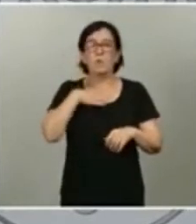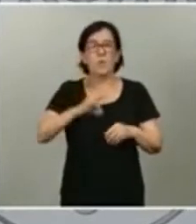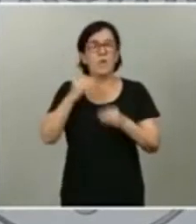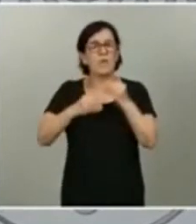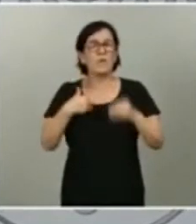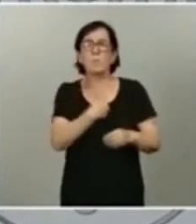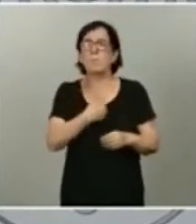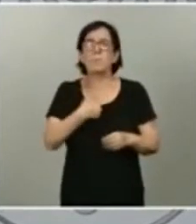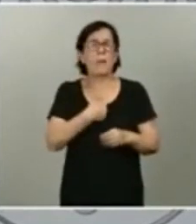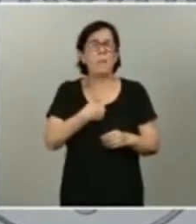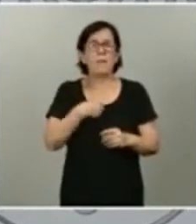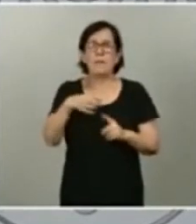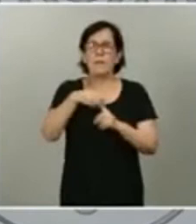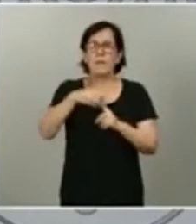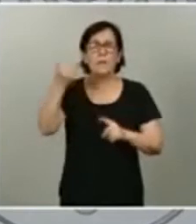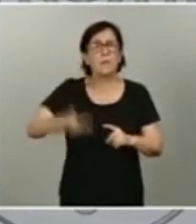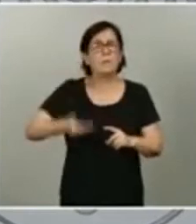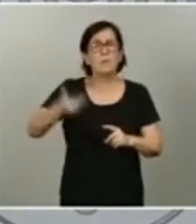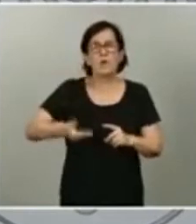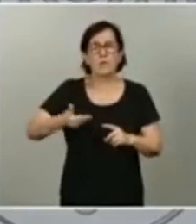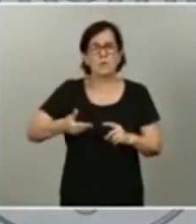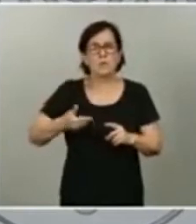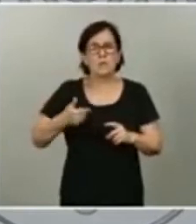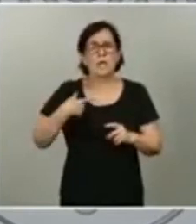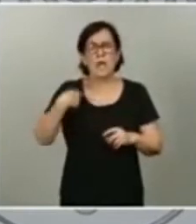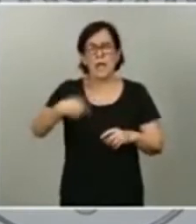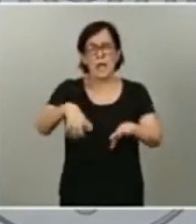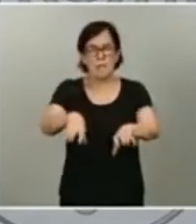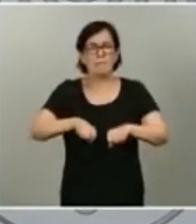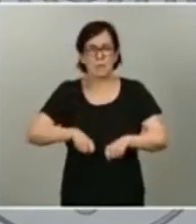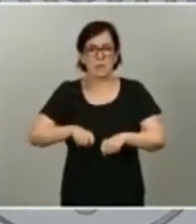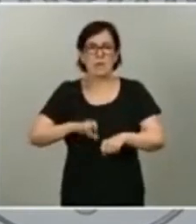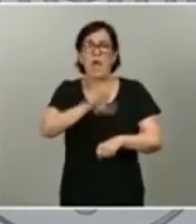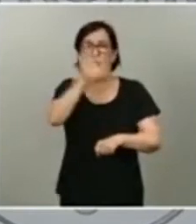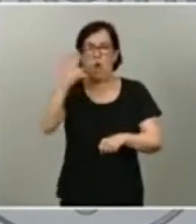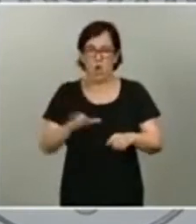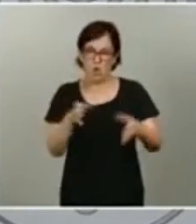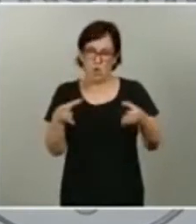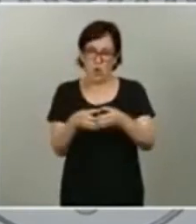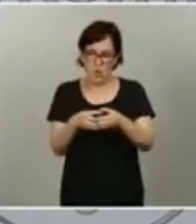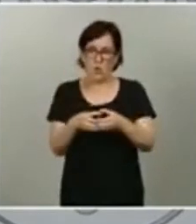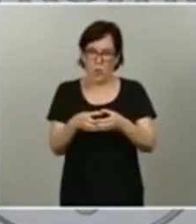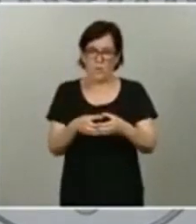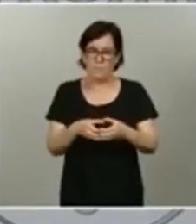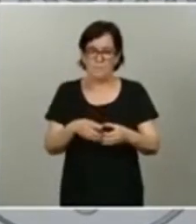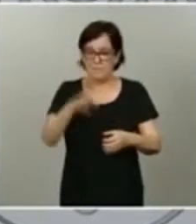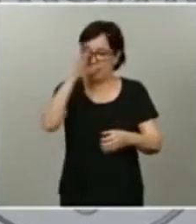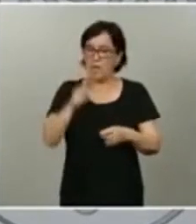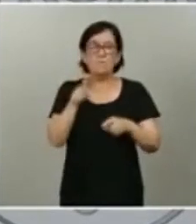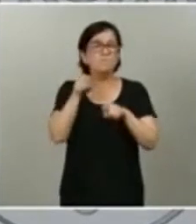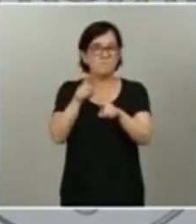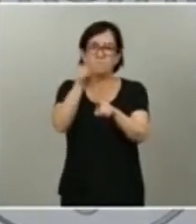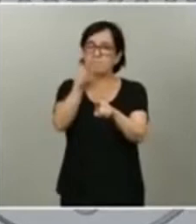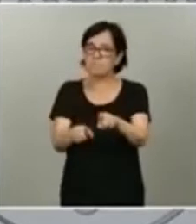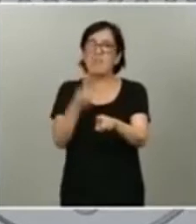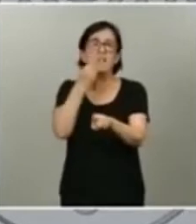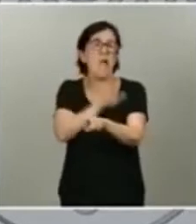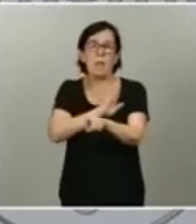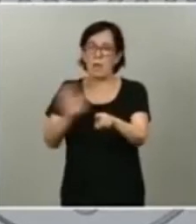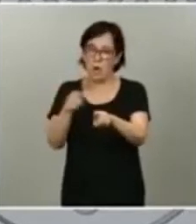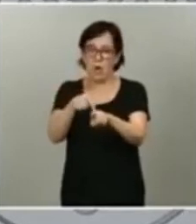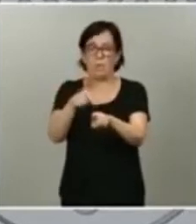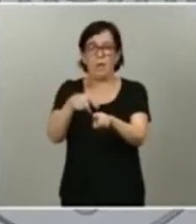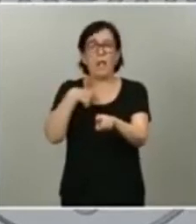clave fundamental en la presidencia del Eurogrupo. Creemos que ella es la mejor aspirante para ocupar esta